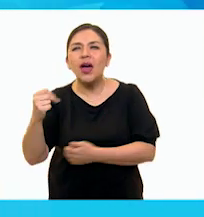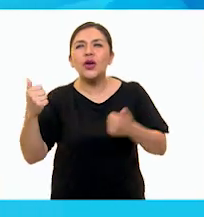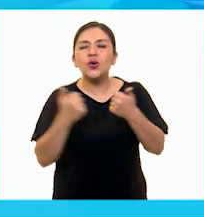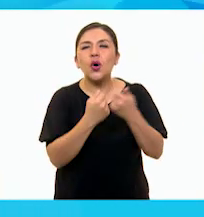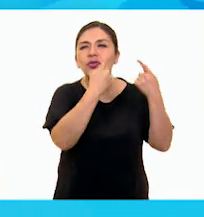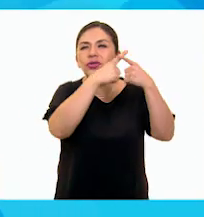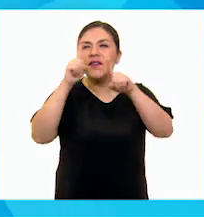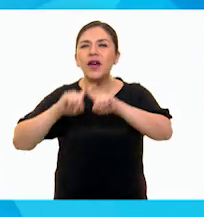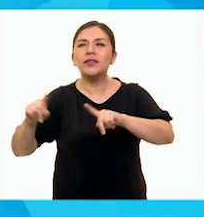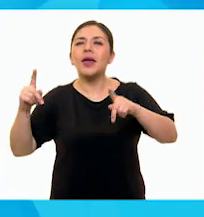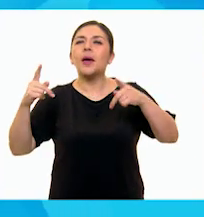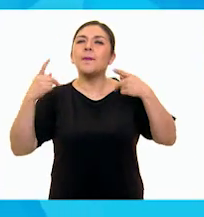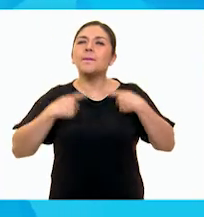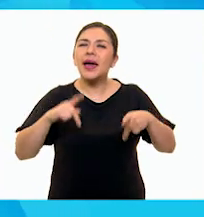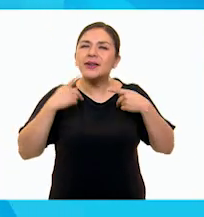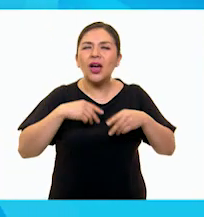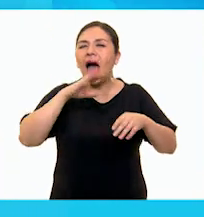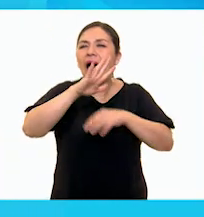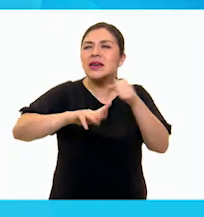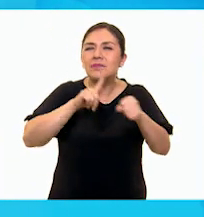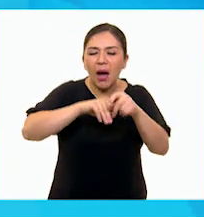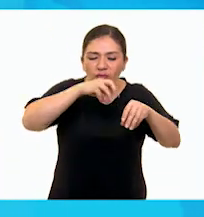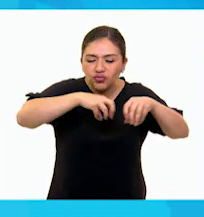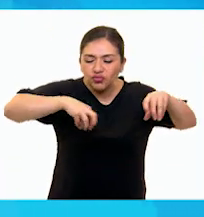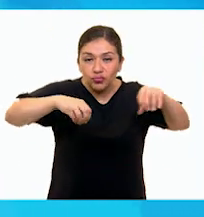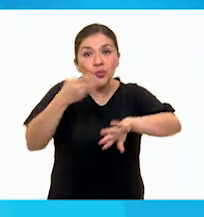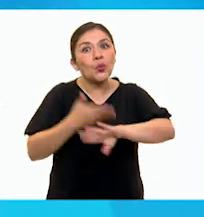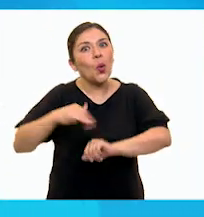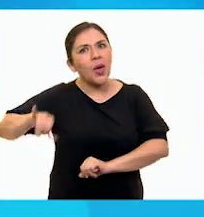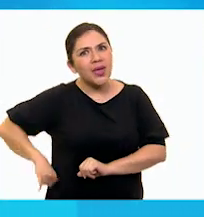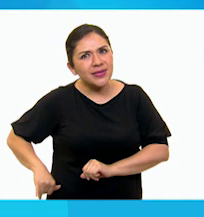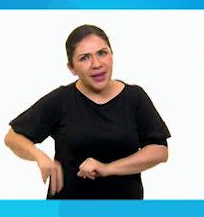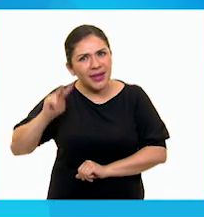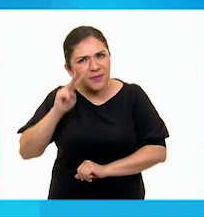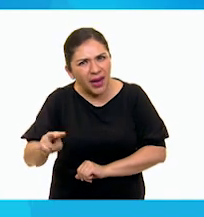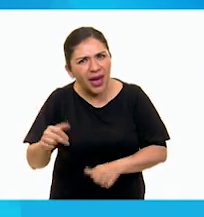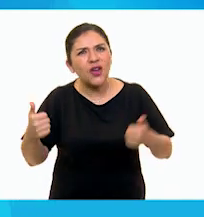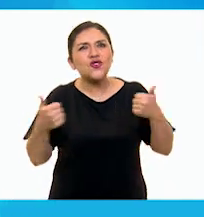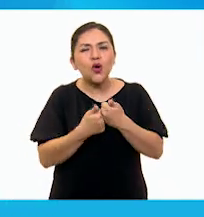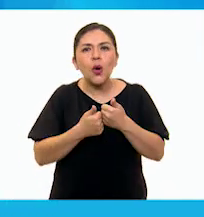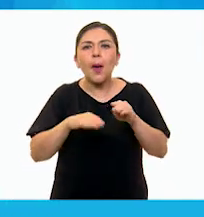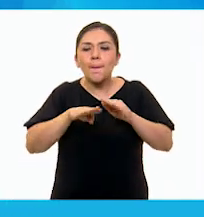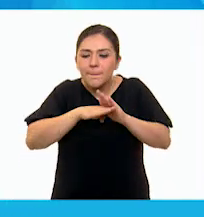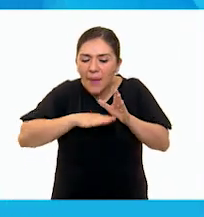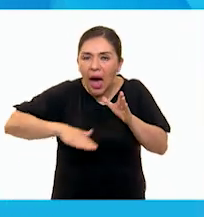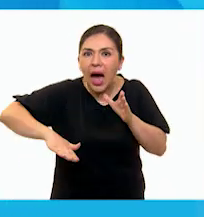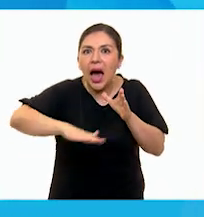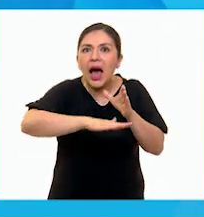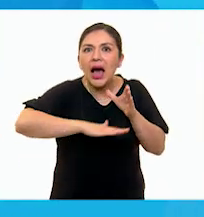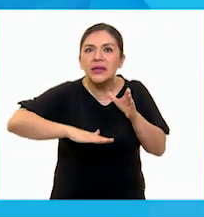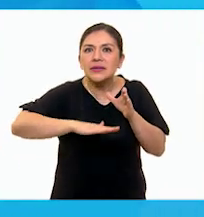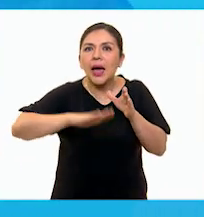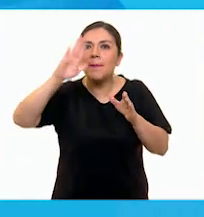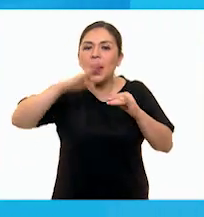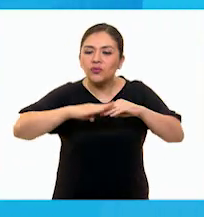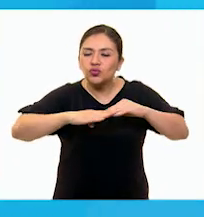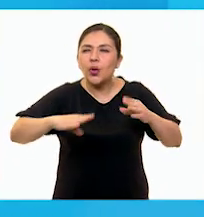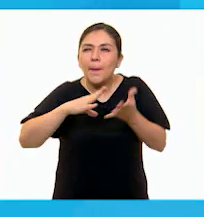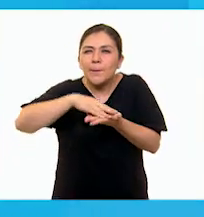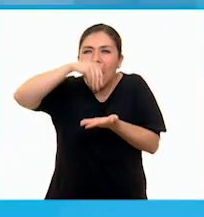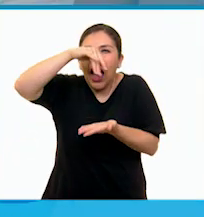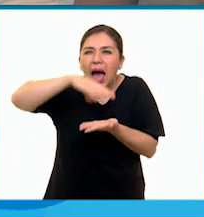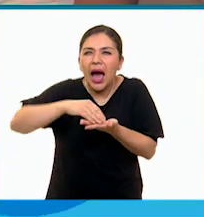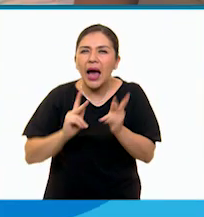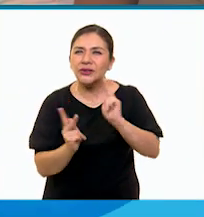diferentes personajes en plastilina. Cierto. Muy interesante. Que les hizo una base. Sí, sí. Fue todo un